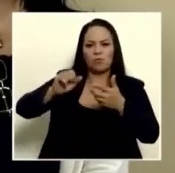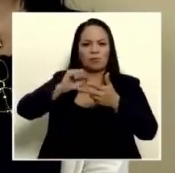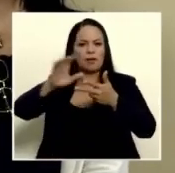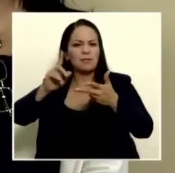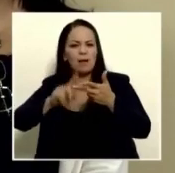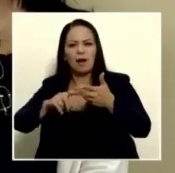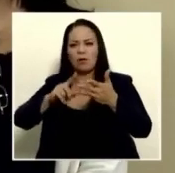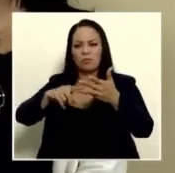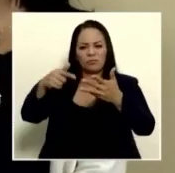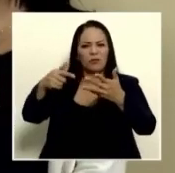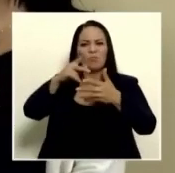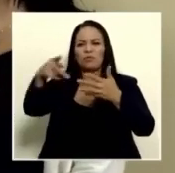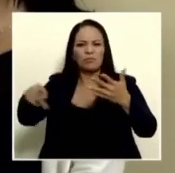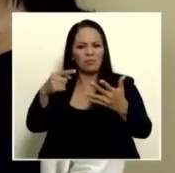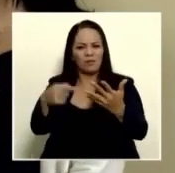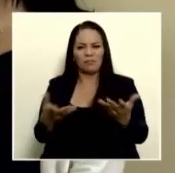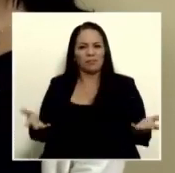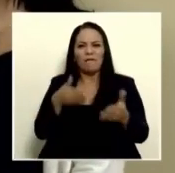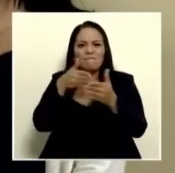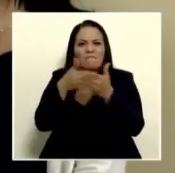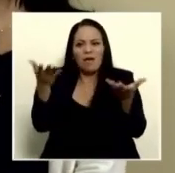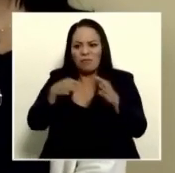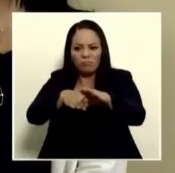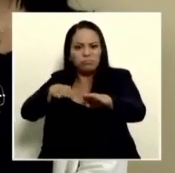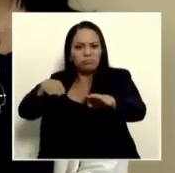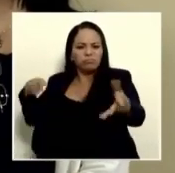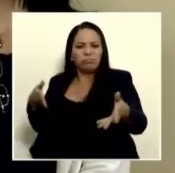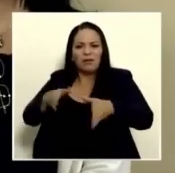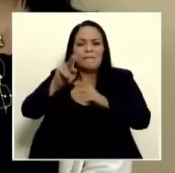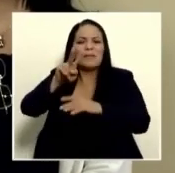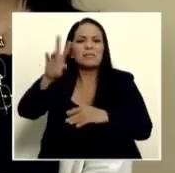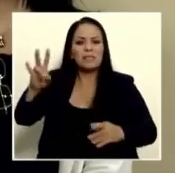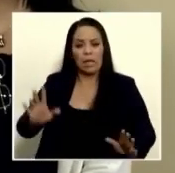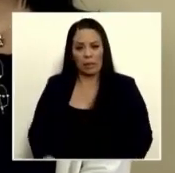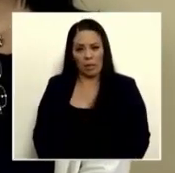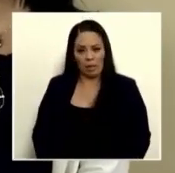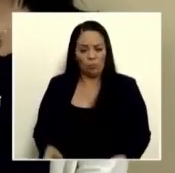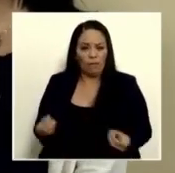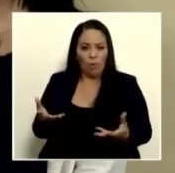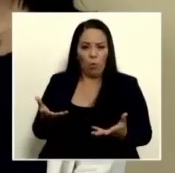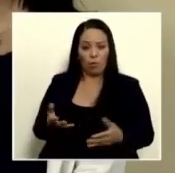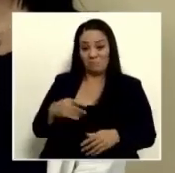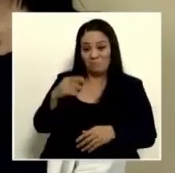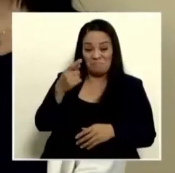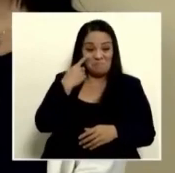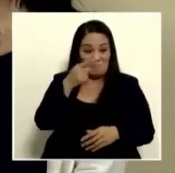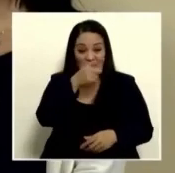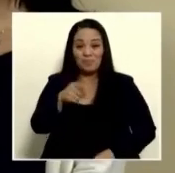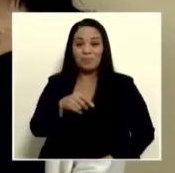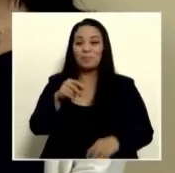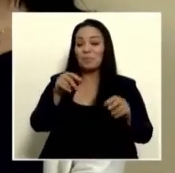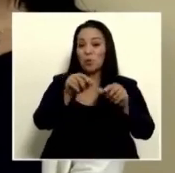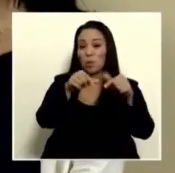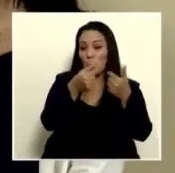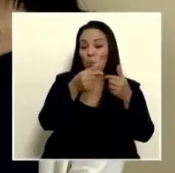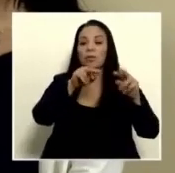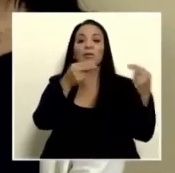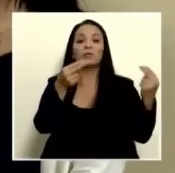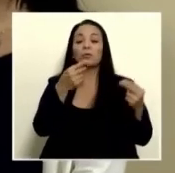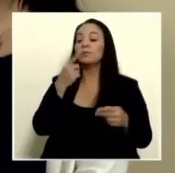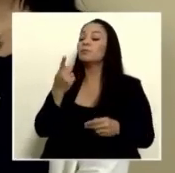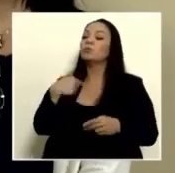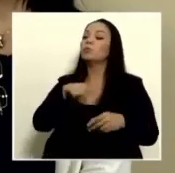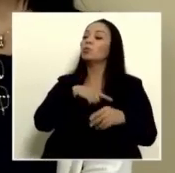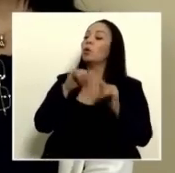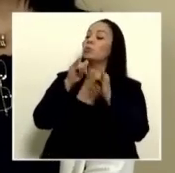Guanacaste todo Punta Arenas dice la nación los acusamos esto es contra la